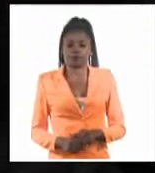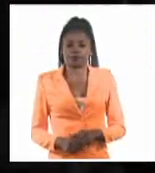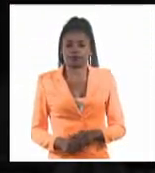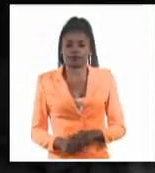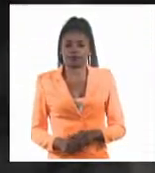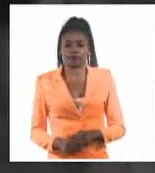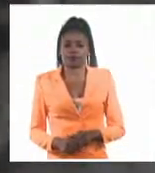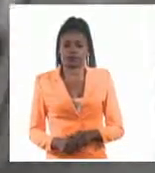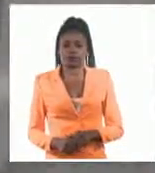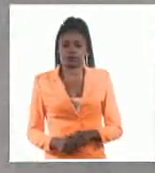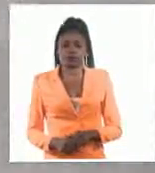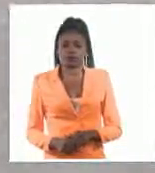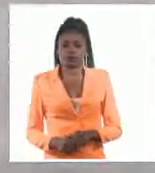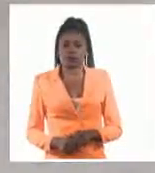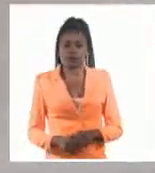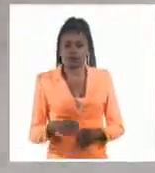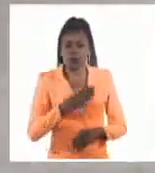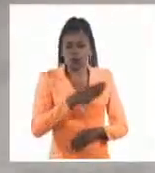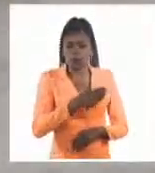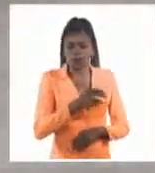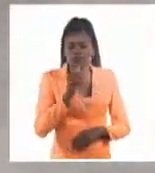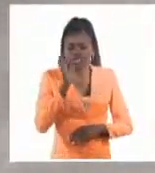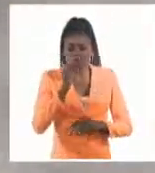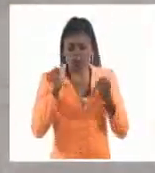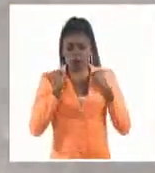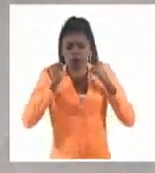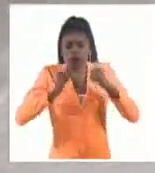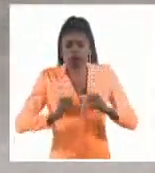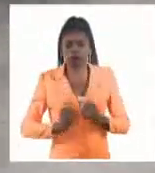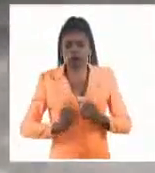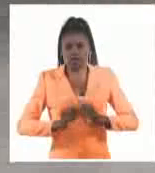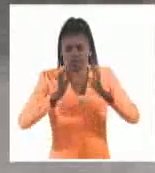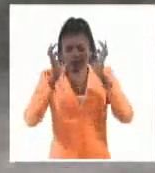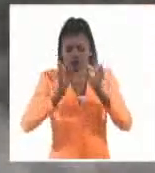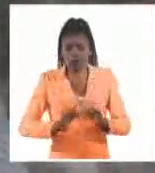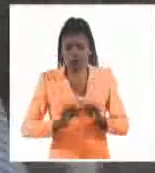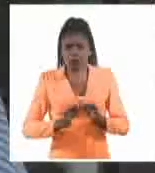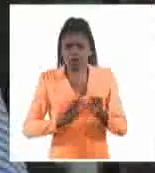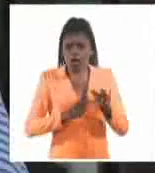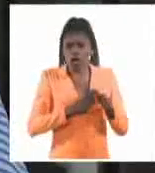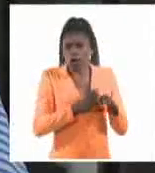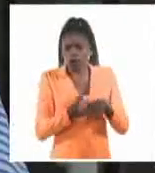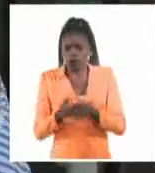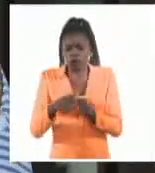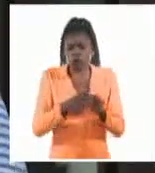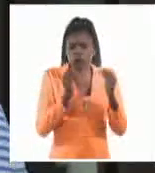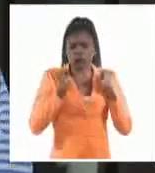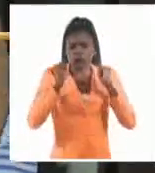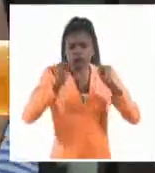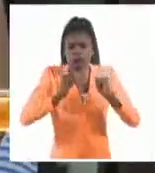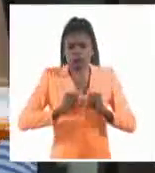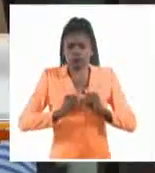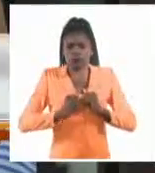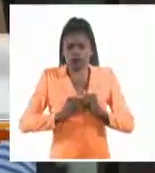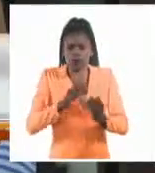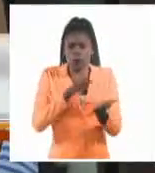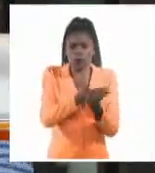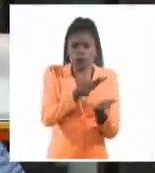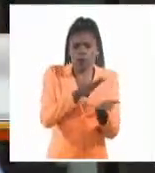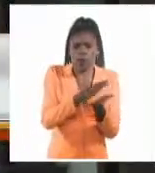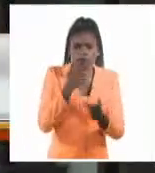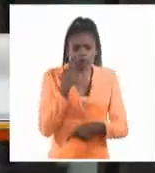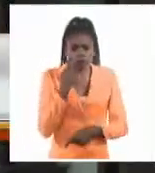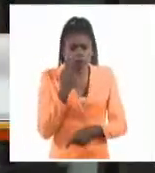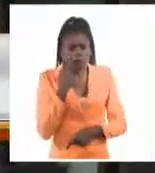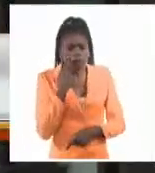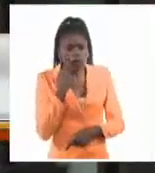En los recorridos siempre llevaba una mochila, y esos eran archivos ambulantes prácticamente, o nómadas, porque él iba guardando, uno se da cuenta